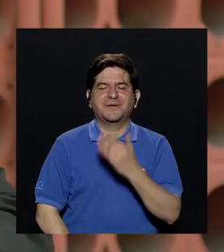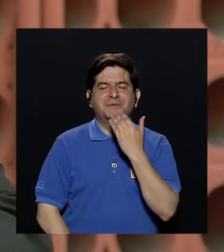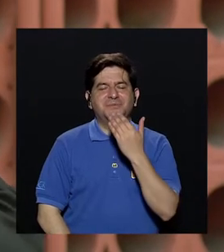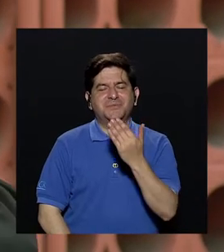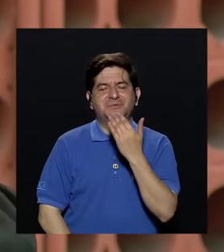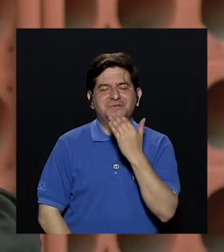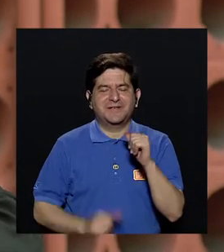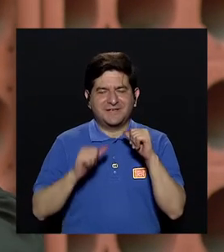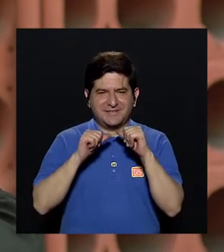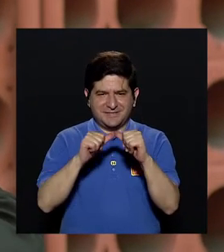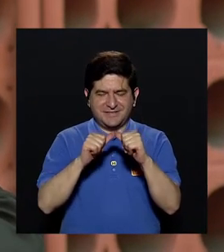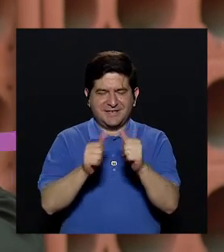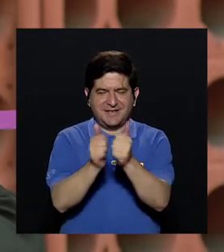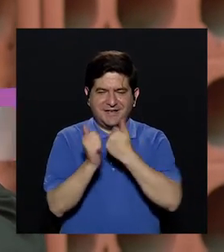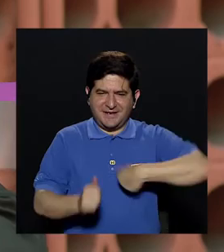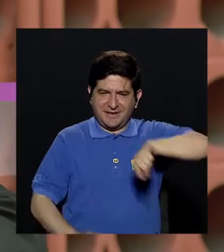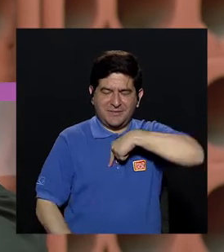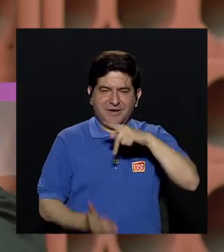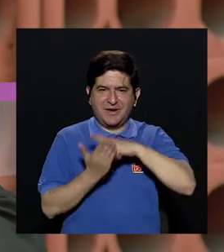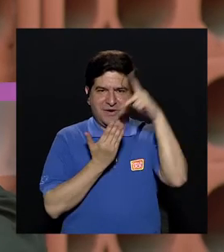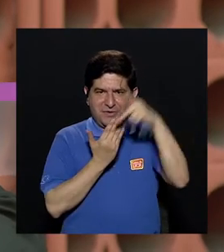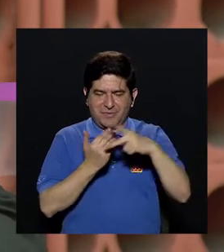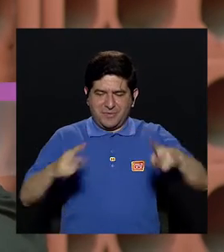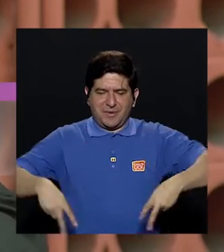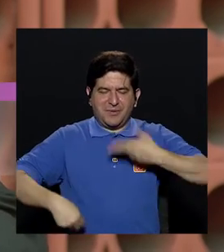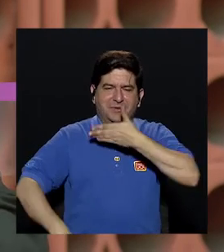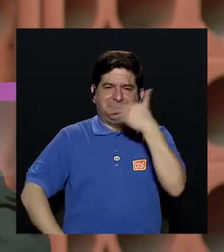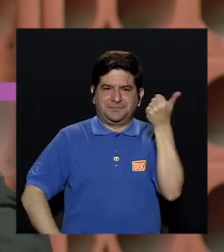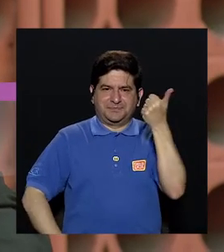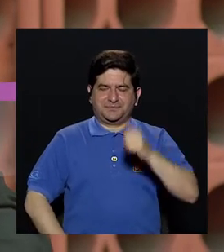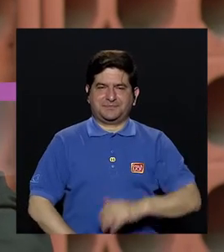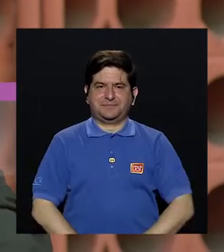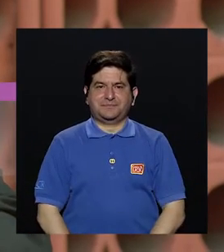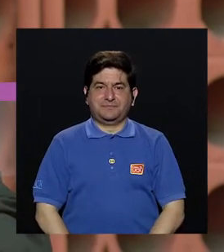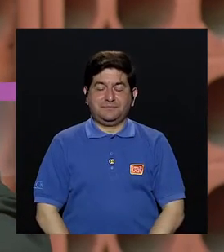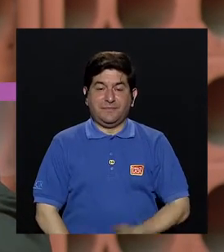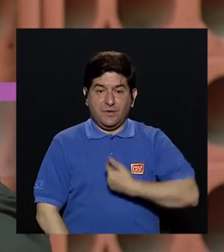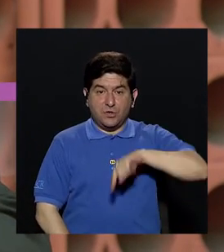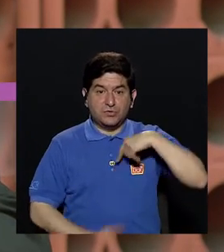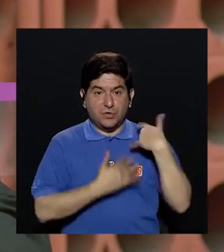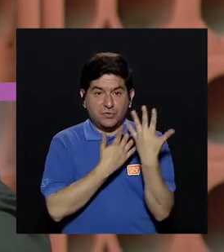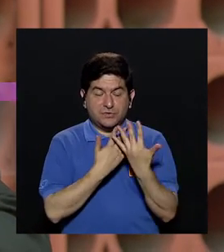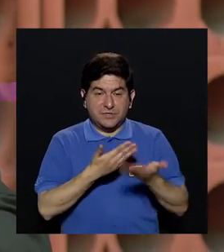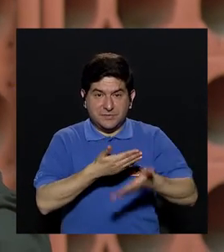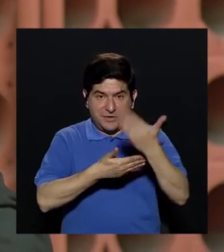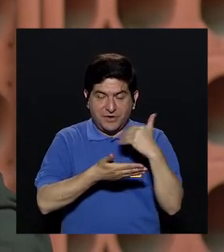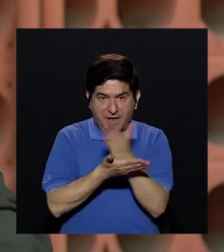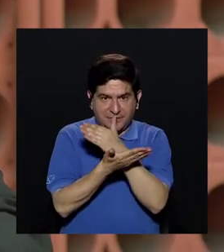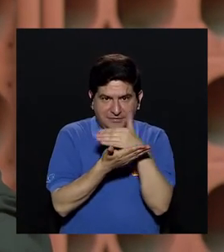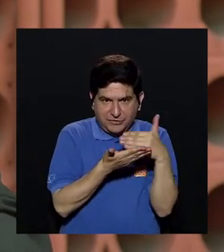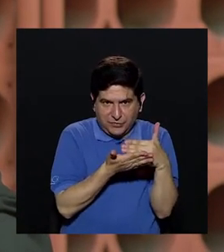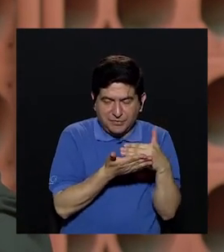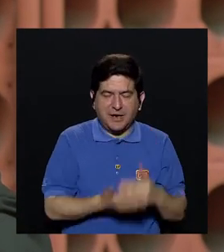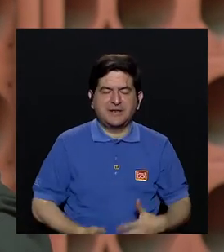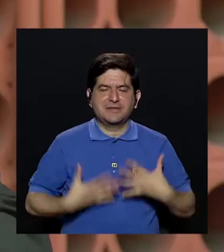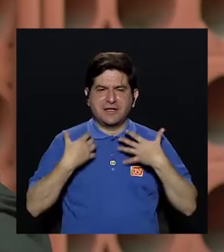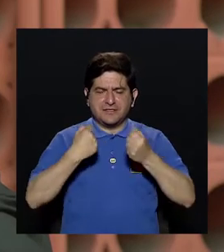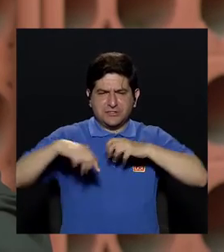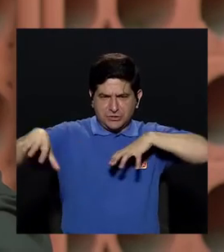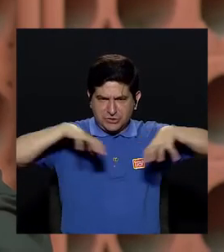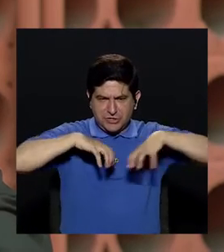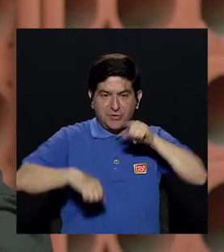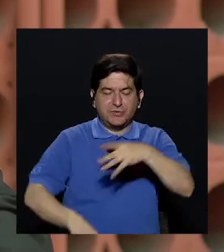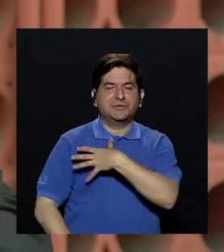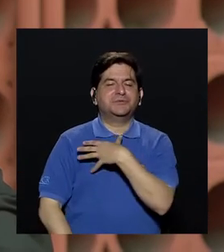Muchísimas gracias por continuar con nosotros en su telerevista Vivir Mejor. Esperamos que la sección anterior de Salud en